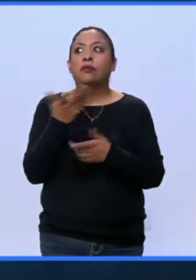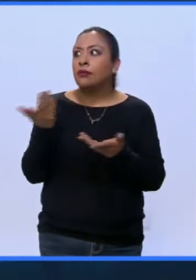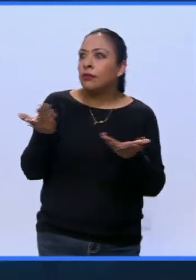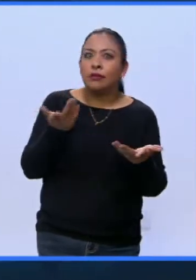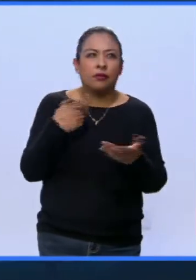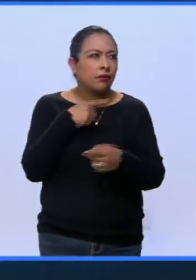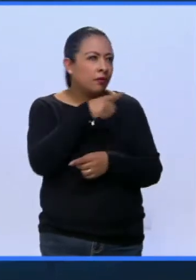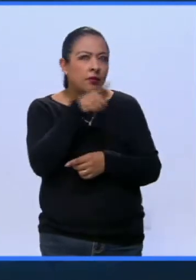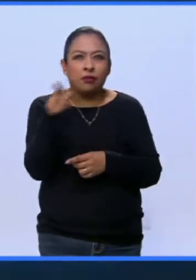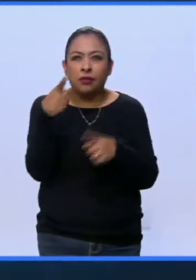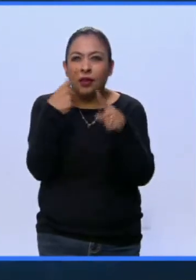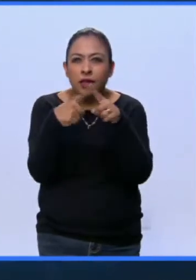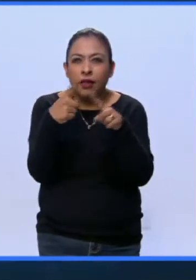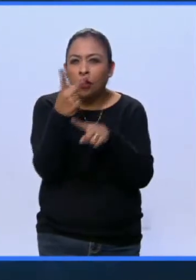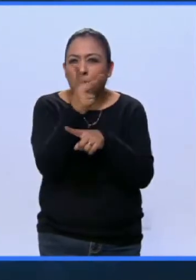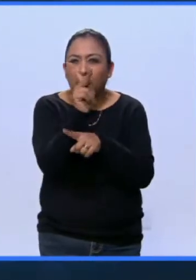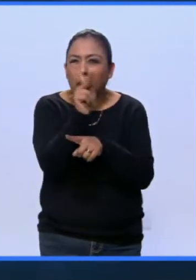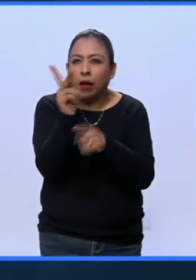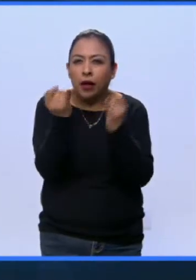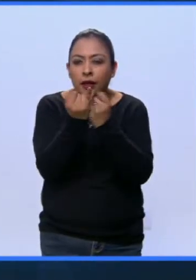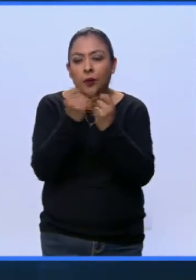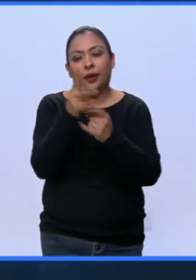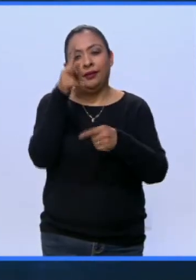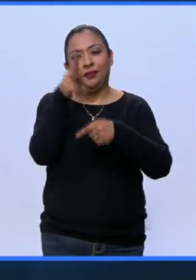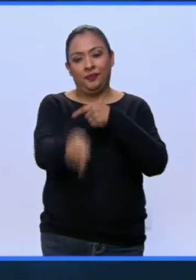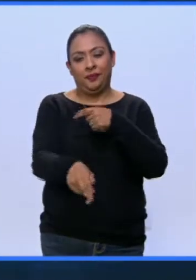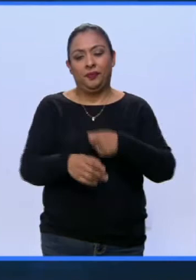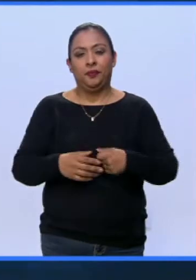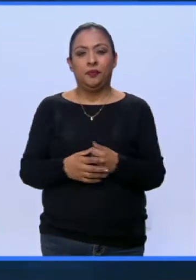cómo distinguir una de la otra. Vamos a una pausa.